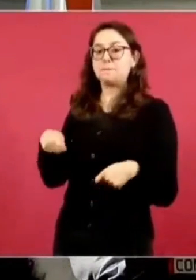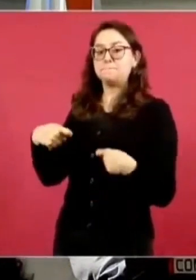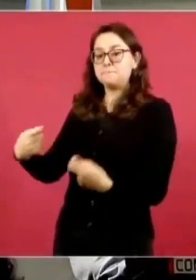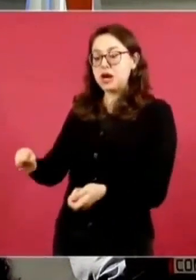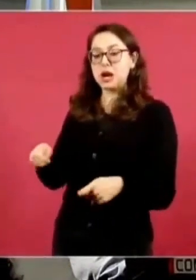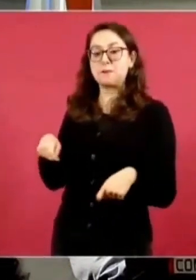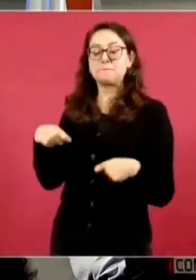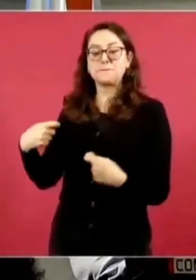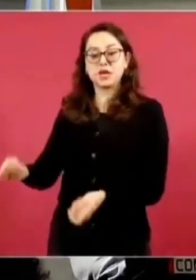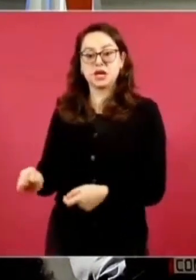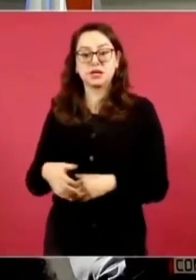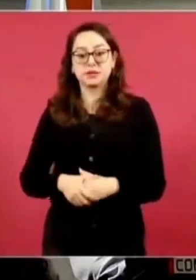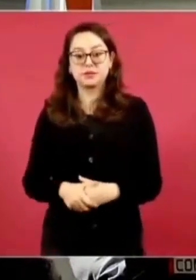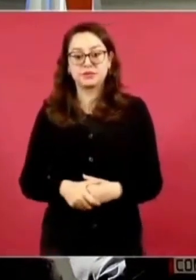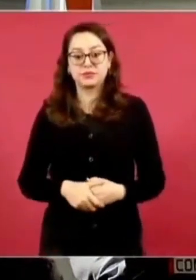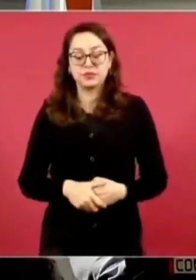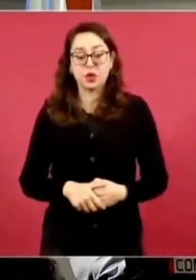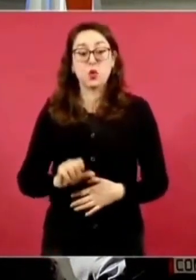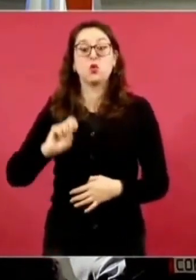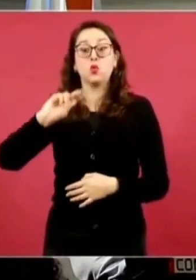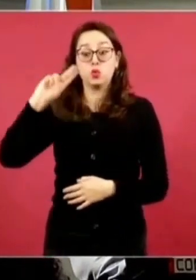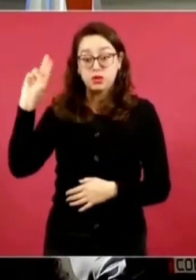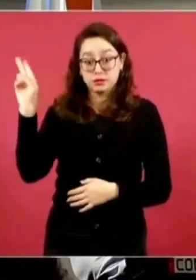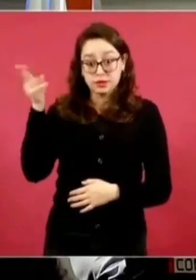Las universidades, ¿dónde están?